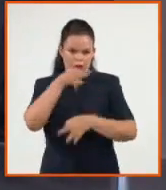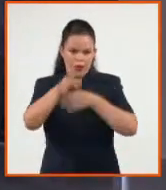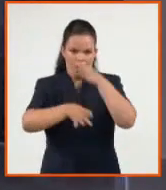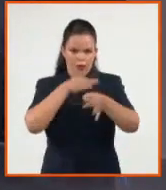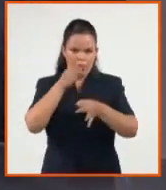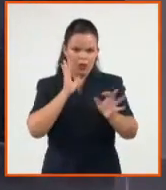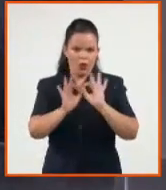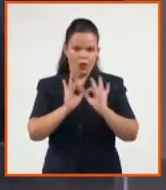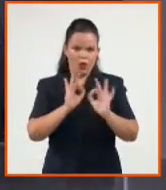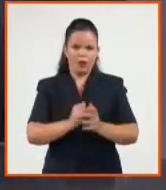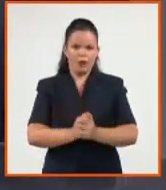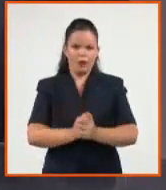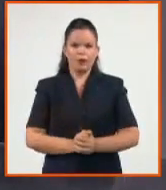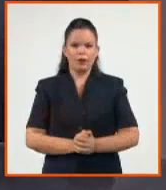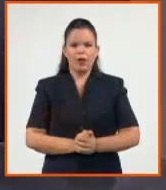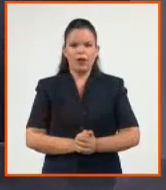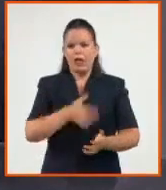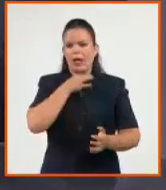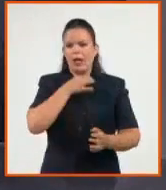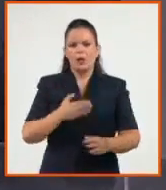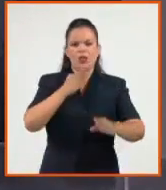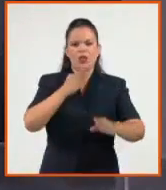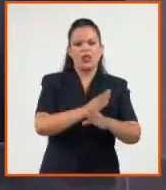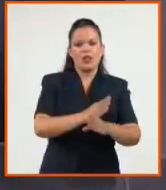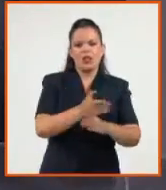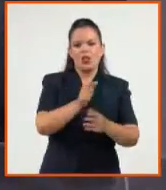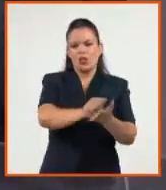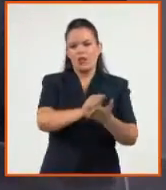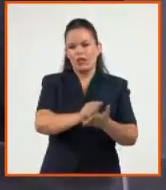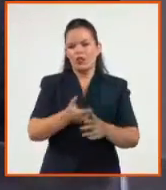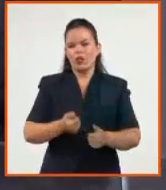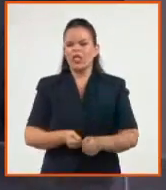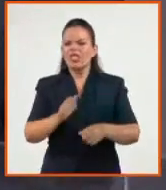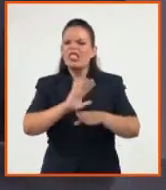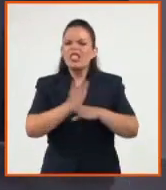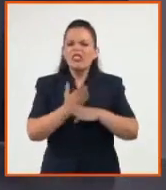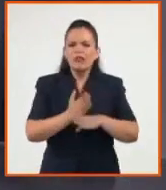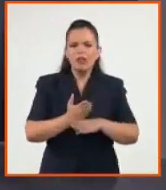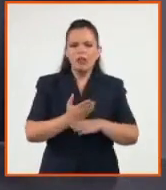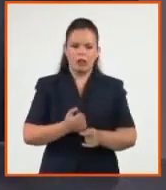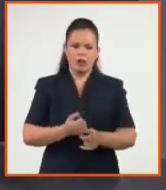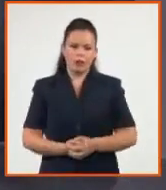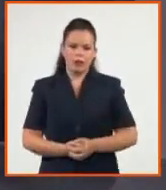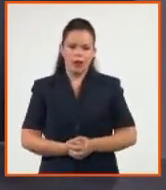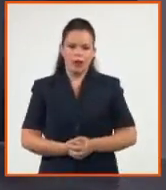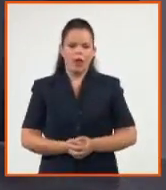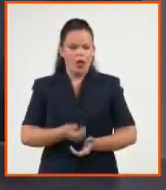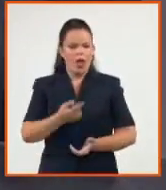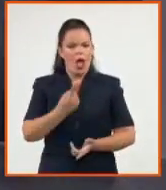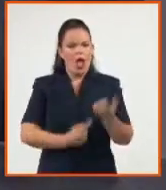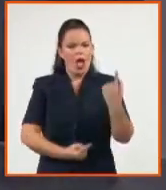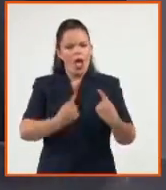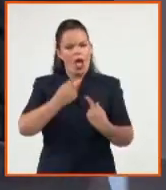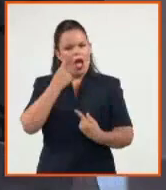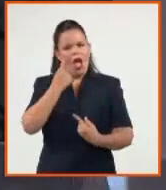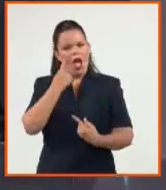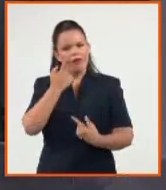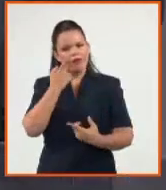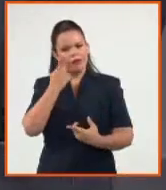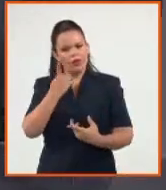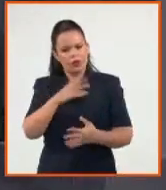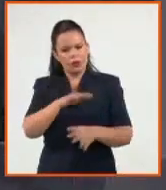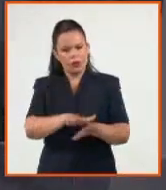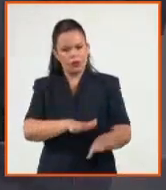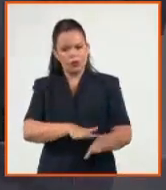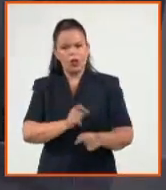ataque de denegación de servicios. ¿Qué pretende un ataque de denegación de servicios? Que creo que ahorita tú lo ejemplificabas con lo que les ha sucedido a nuestros medios